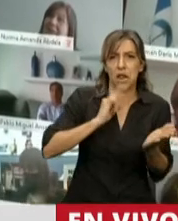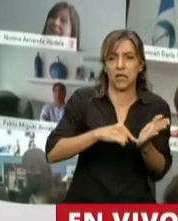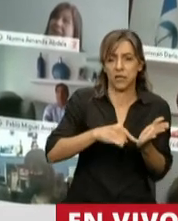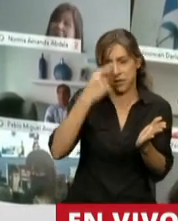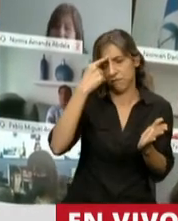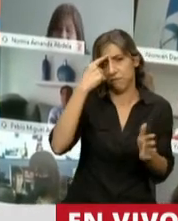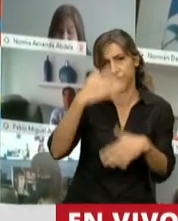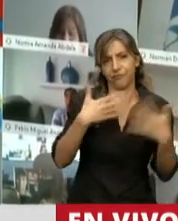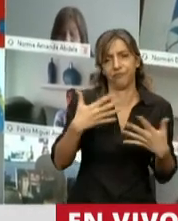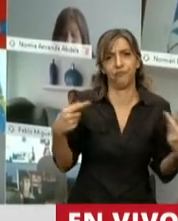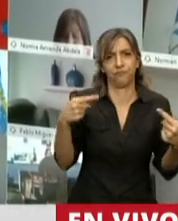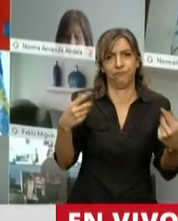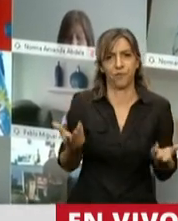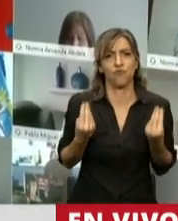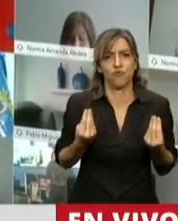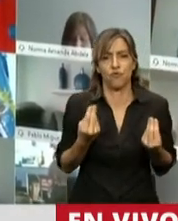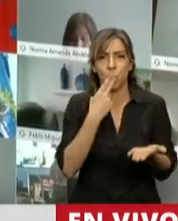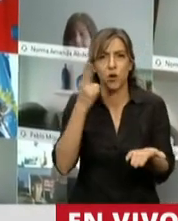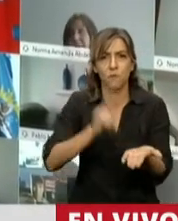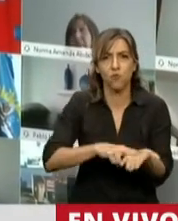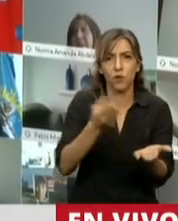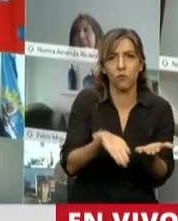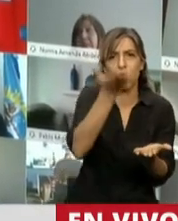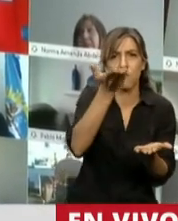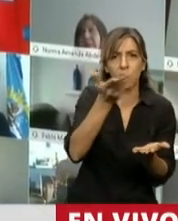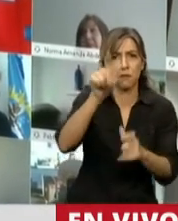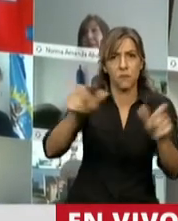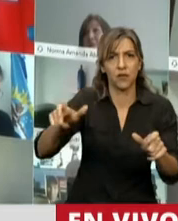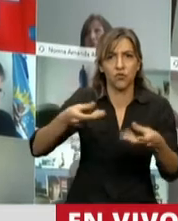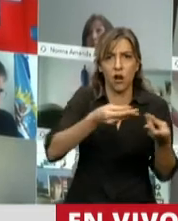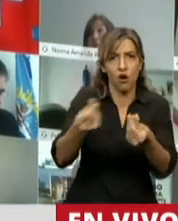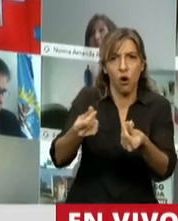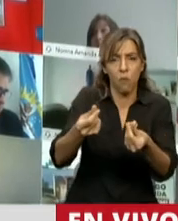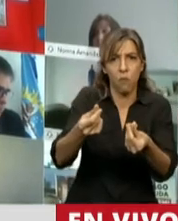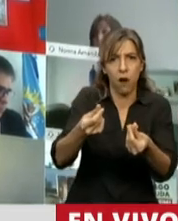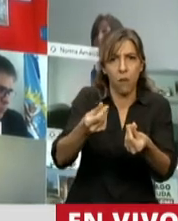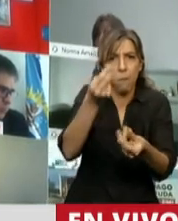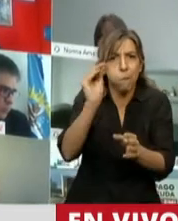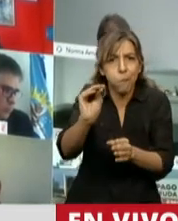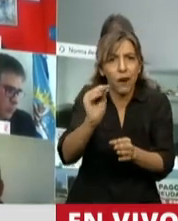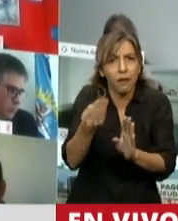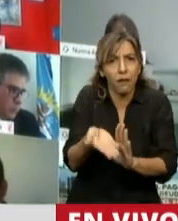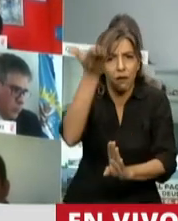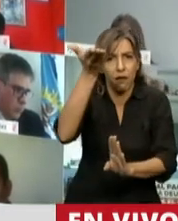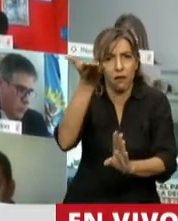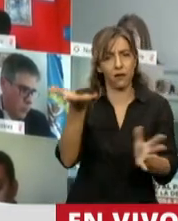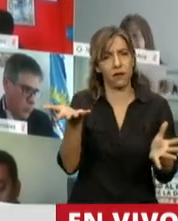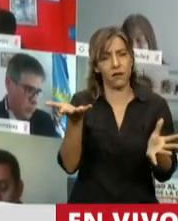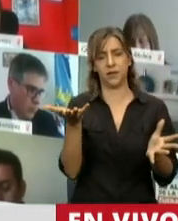tratar de aumentar los impuestos para que los sufran los consumidores? Porque si hay algo que